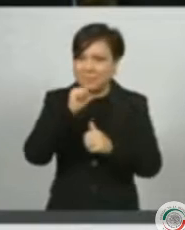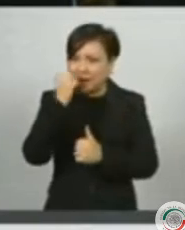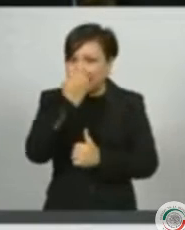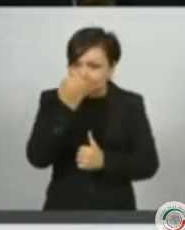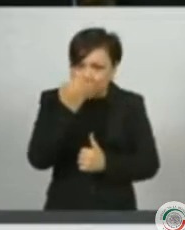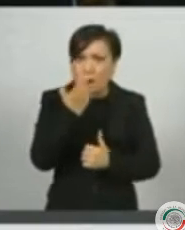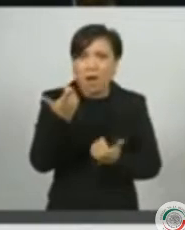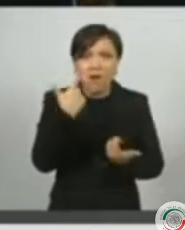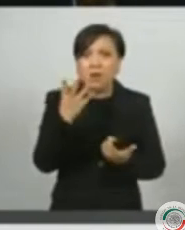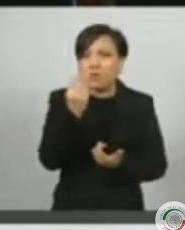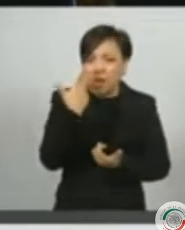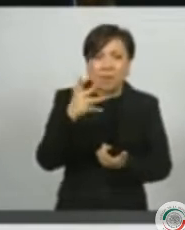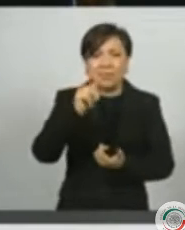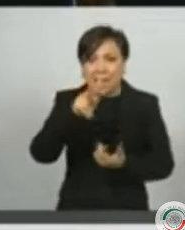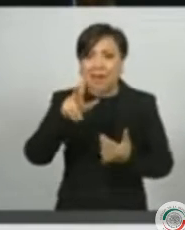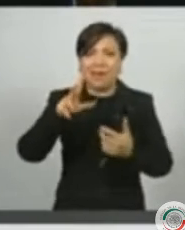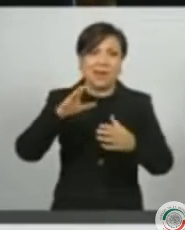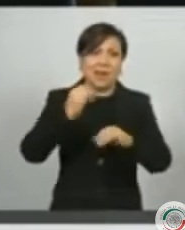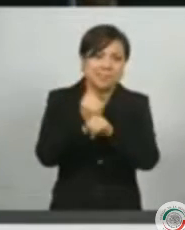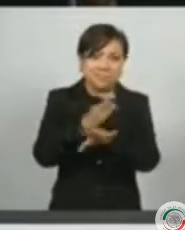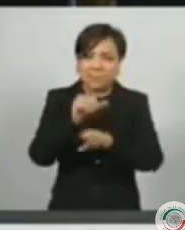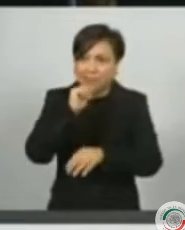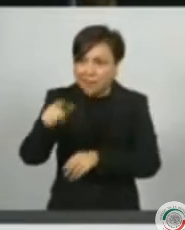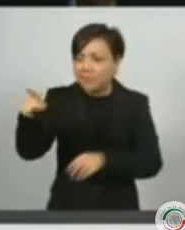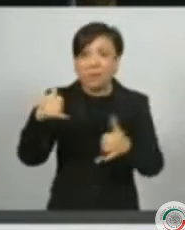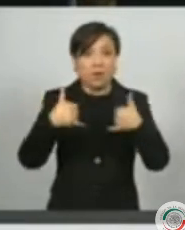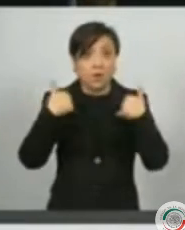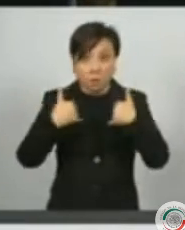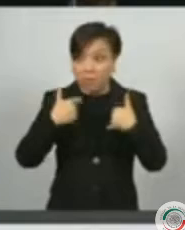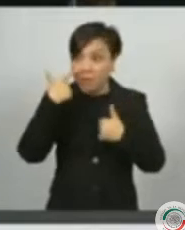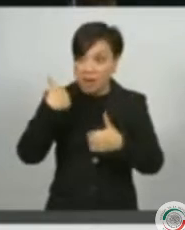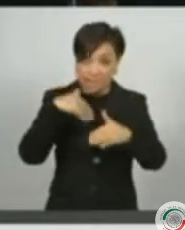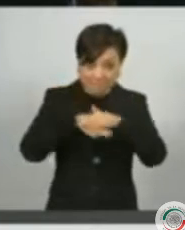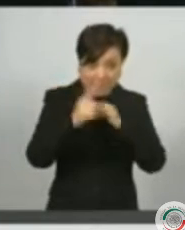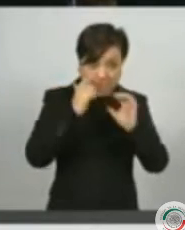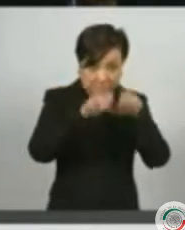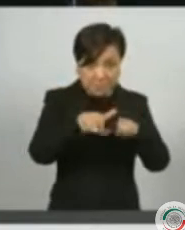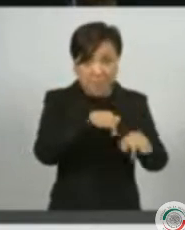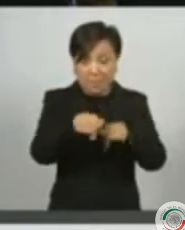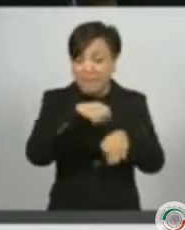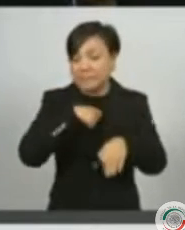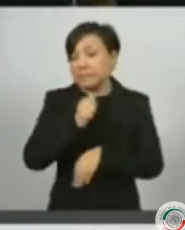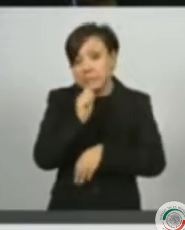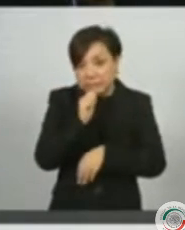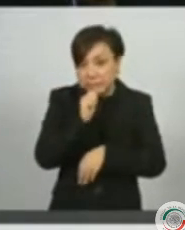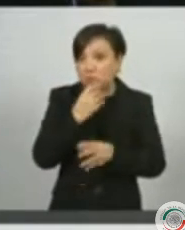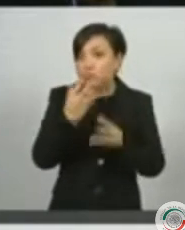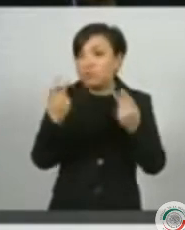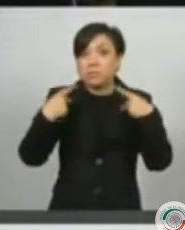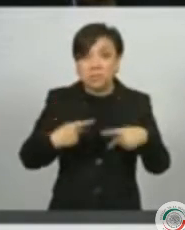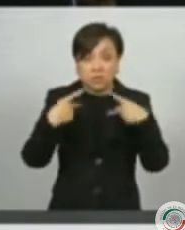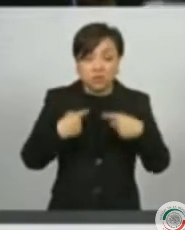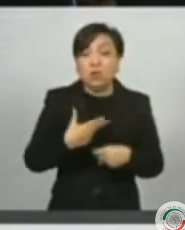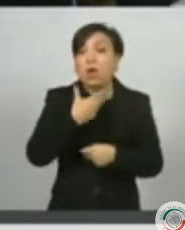educarse a distancia. Jóvenes sin posibilidades ni opciones para integrarse al mercado laboral. Cientos de miles de jefas